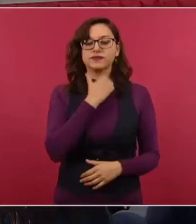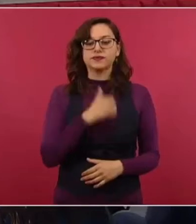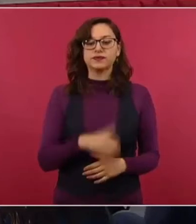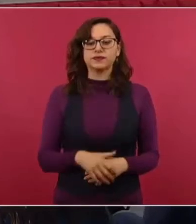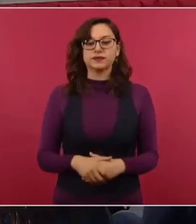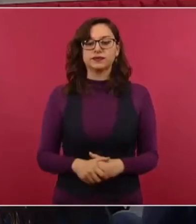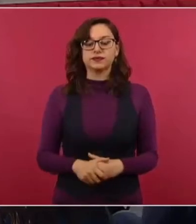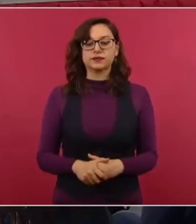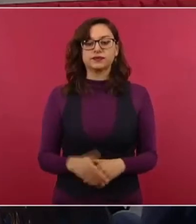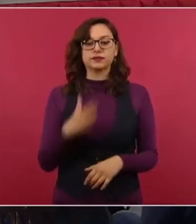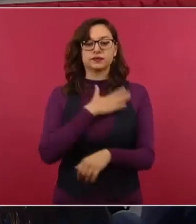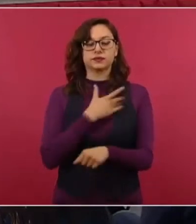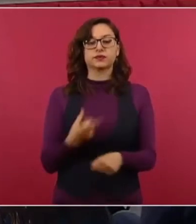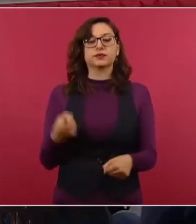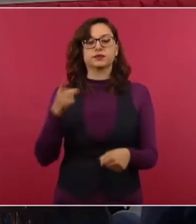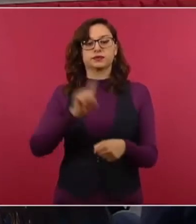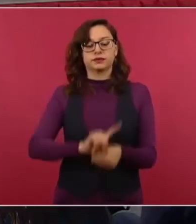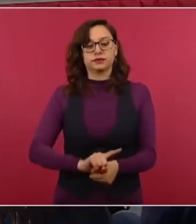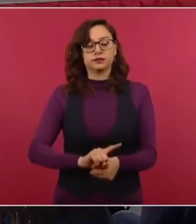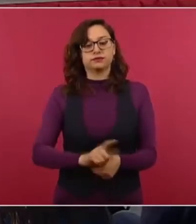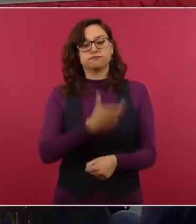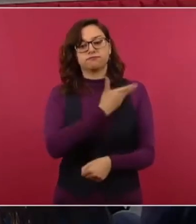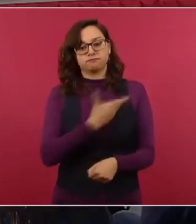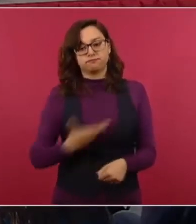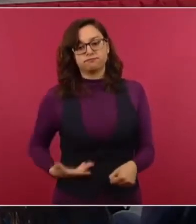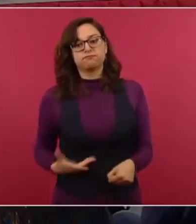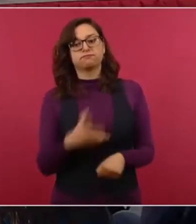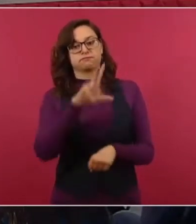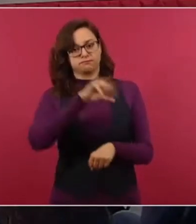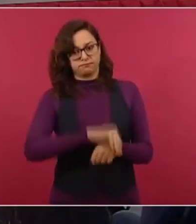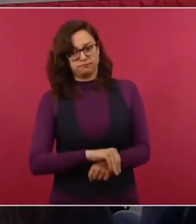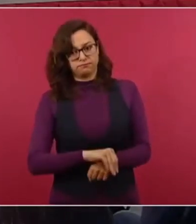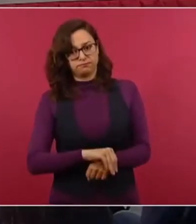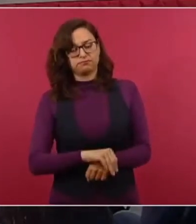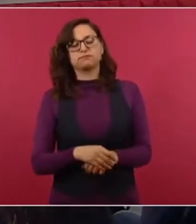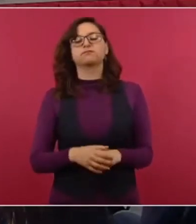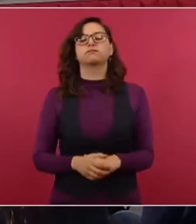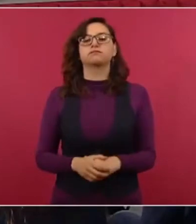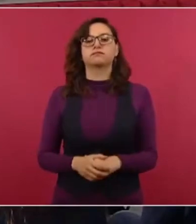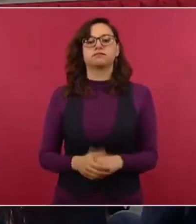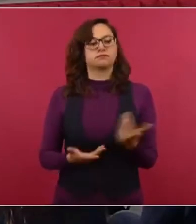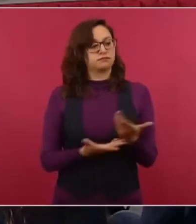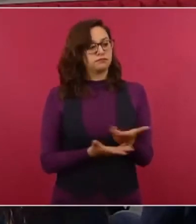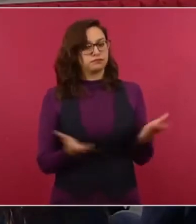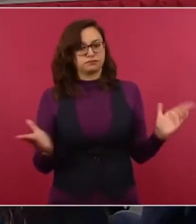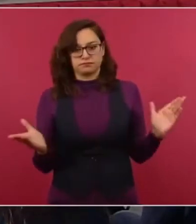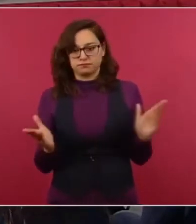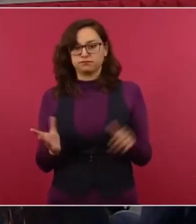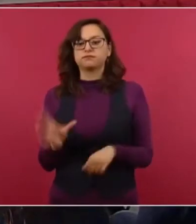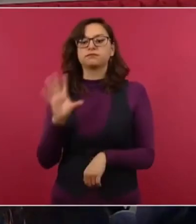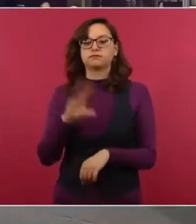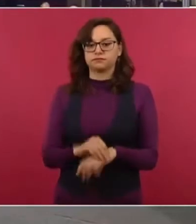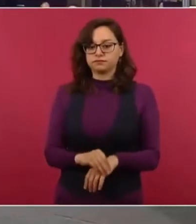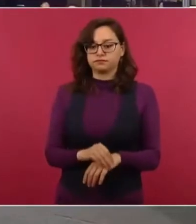Buenos días, con el permiso del señor presidente, con el permiso, con la venia de todos ustedes.